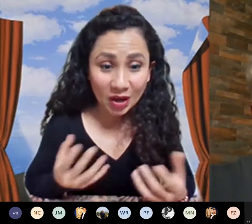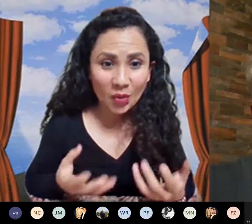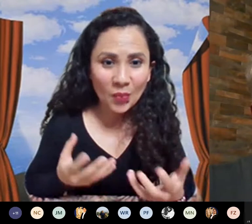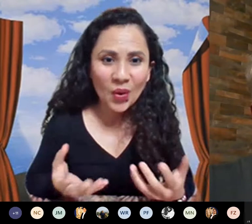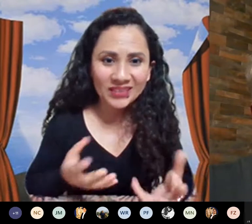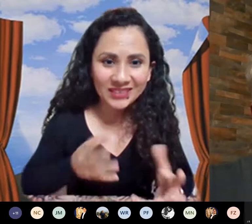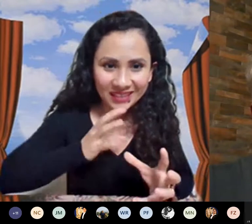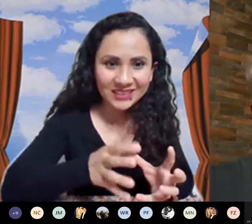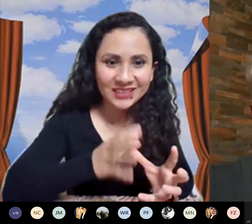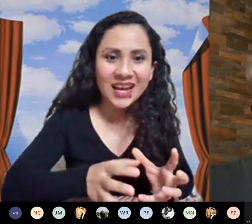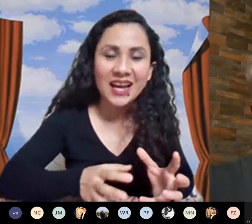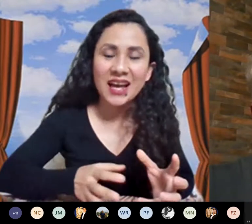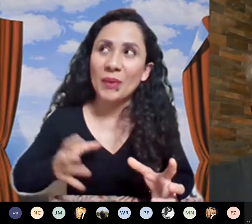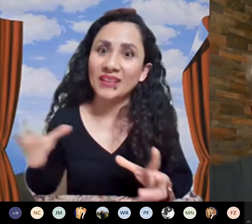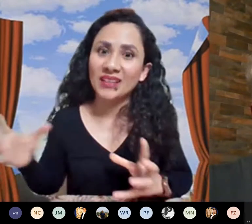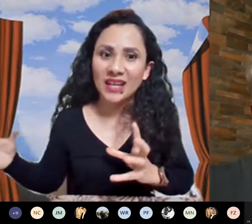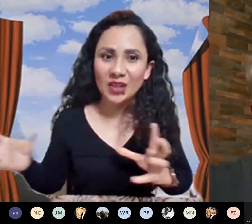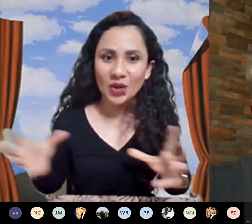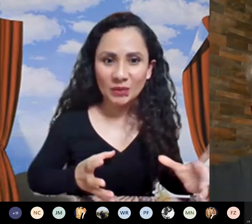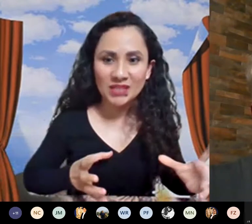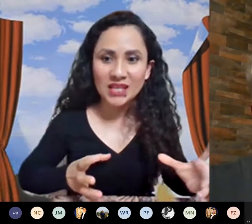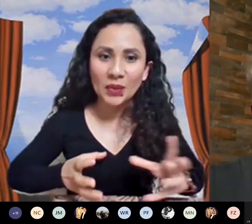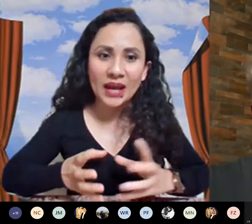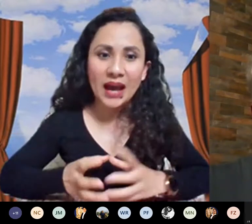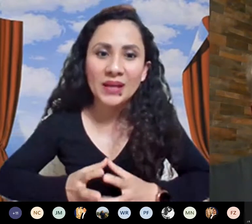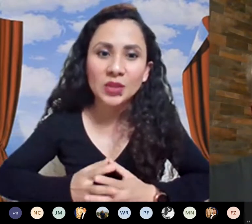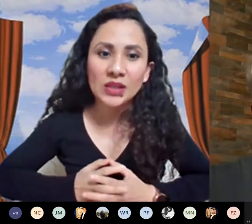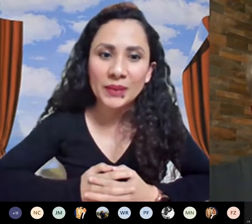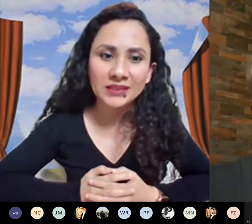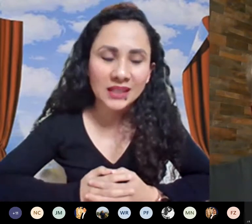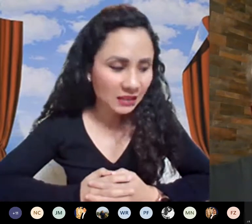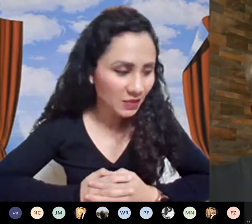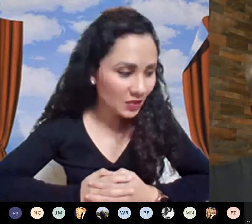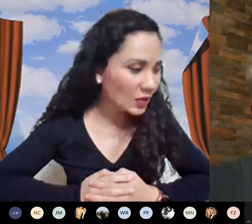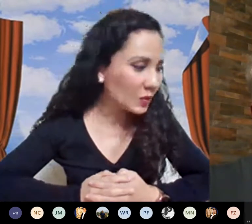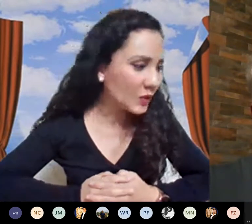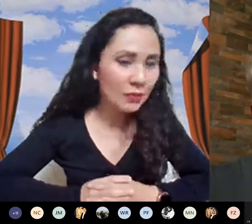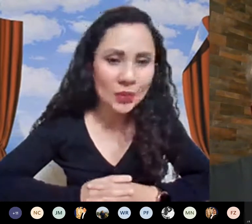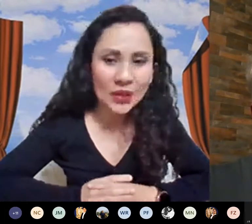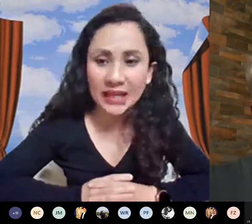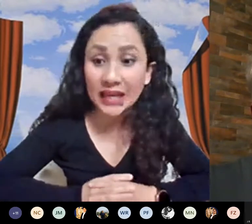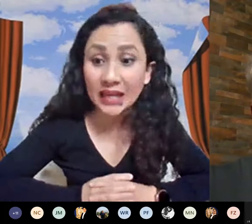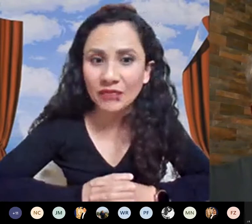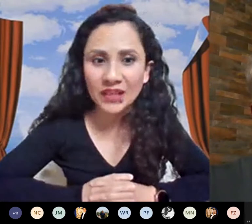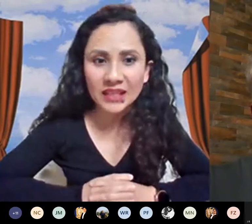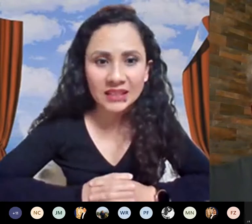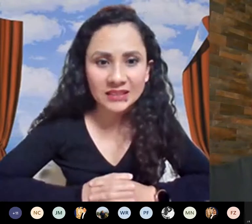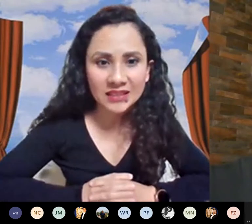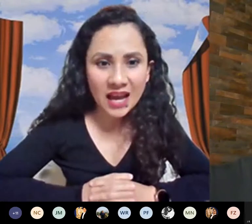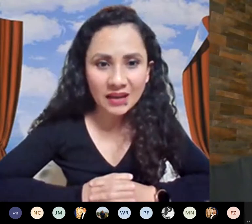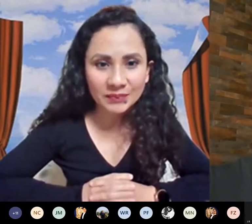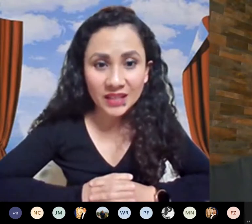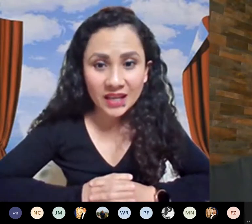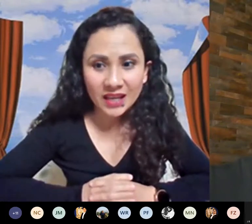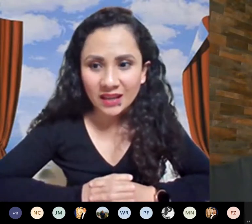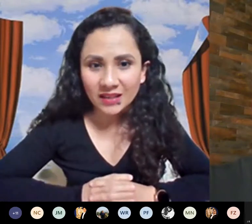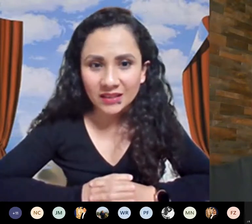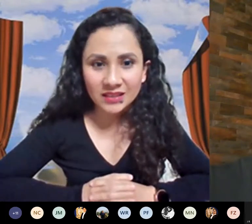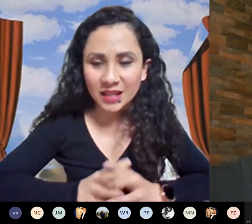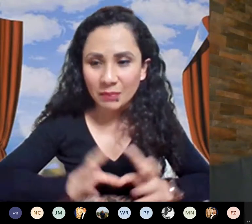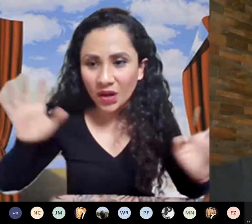o sea cómo hacen esta para tratar de optimizar porque Amazon le presta servicios por ejemplo a Netflix a